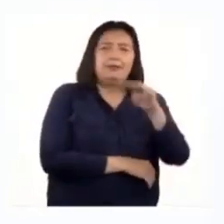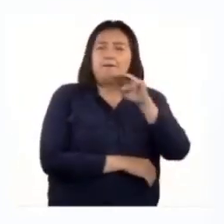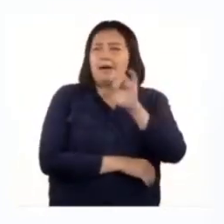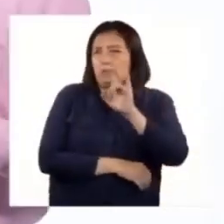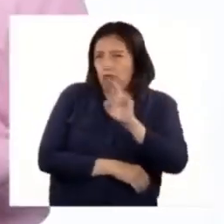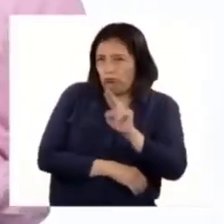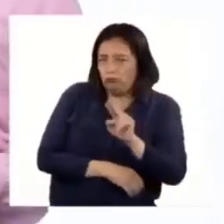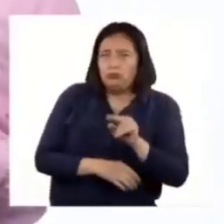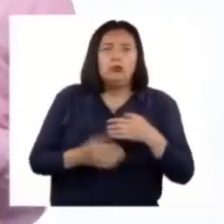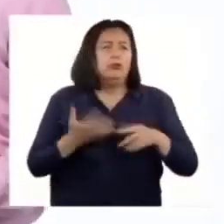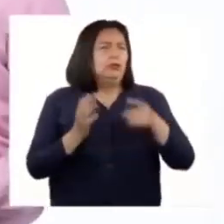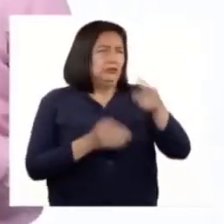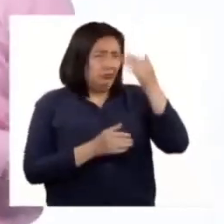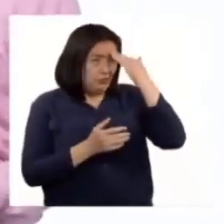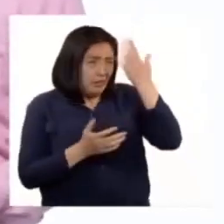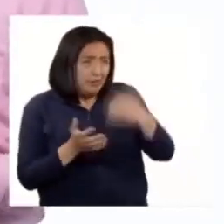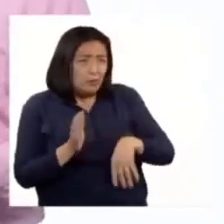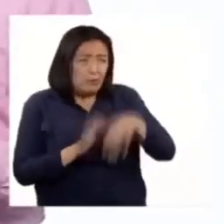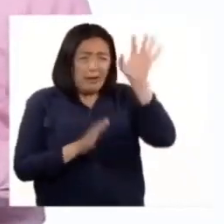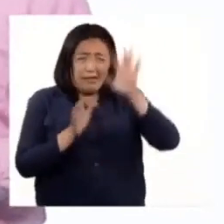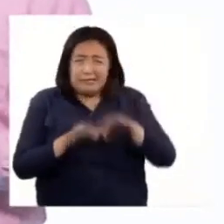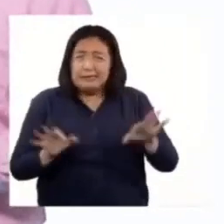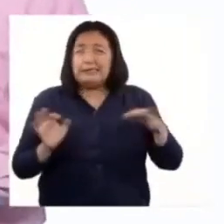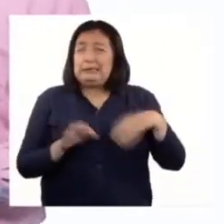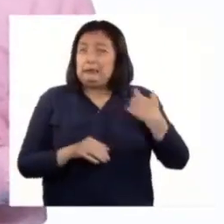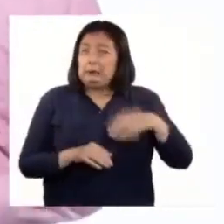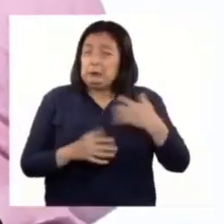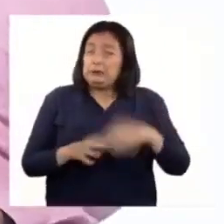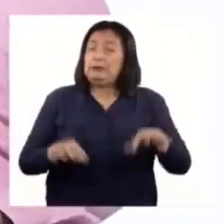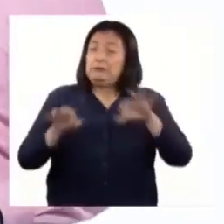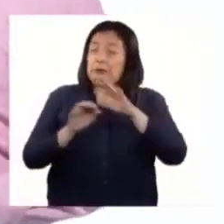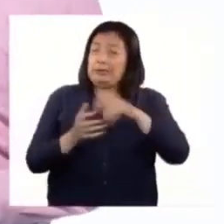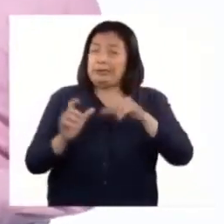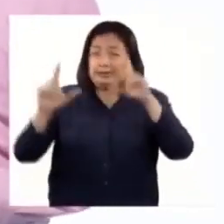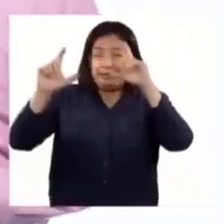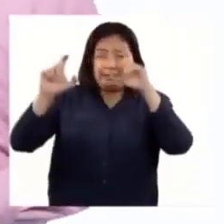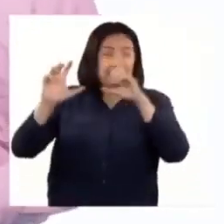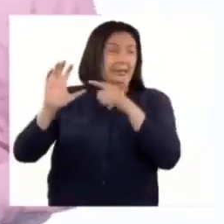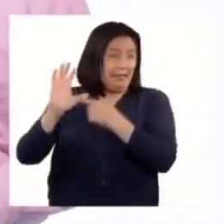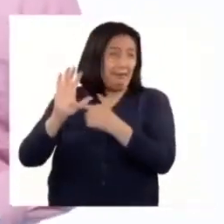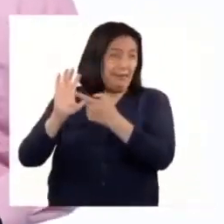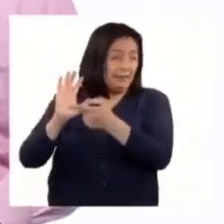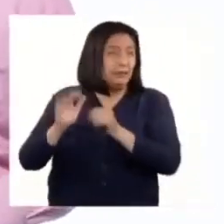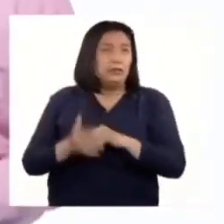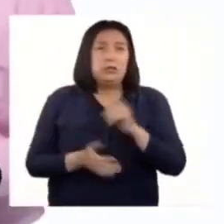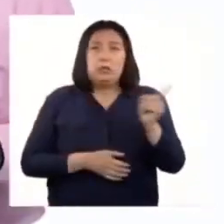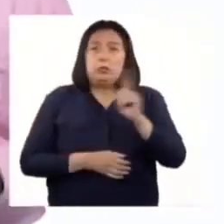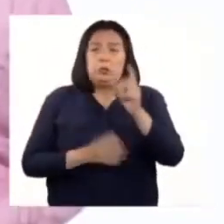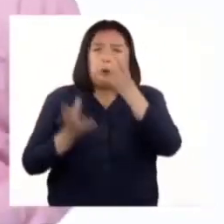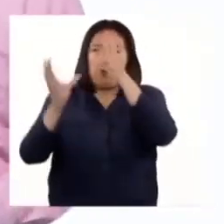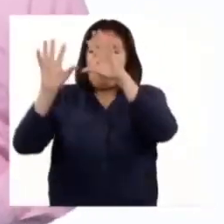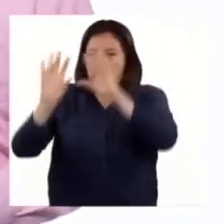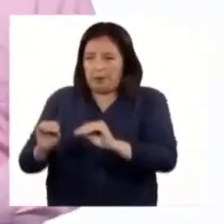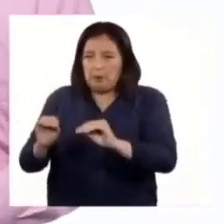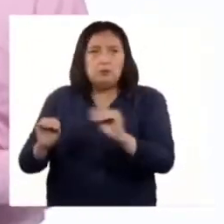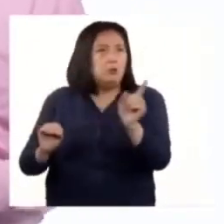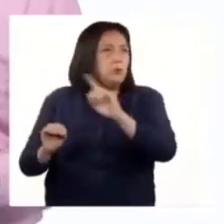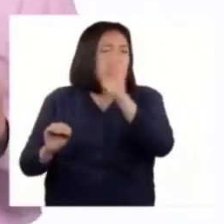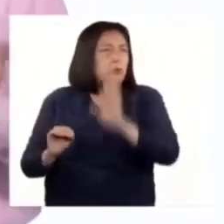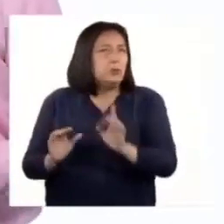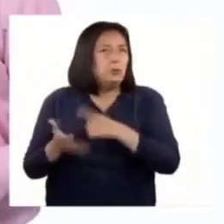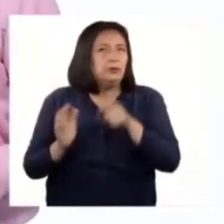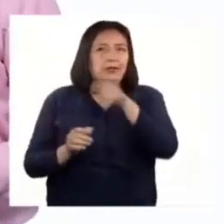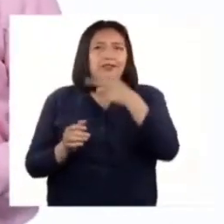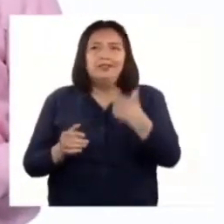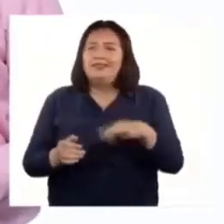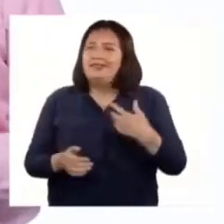Mano. B. ¿Saben qué es lo más increíble del uso de este tipo de cámaras? B. Que no se apaga nunca. B.